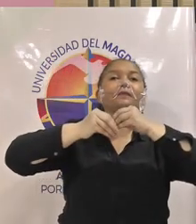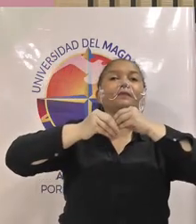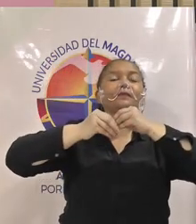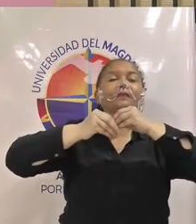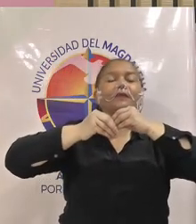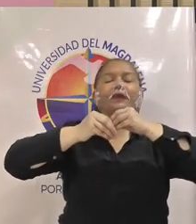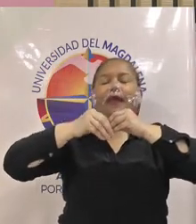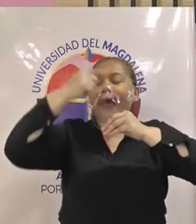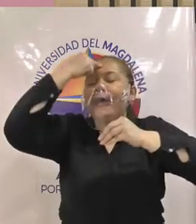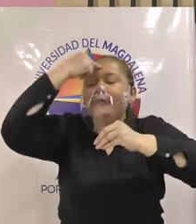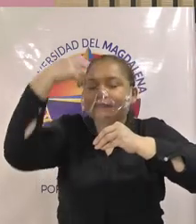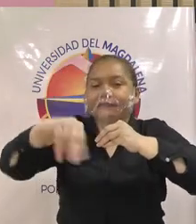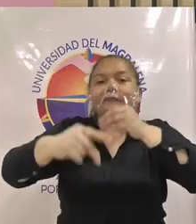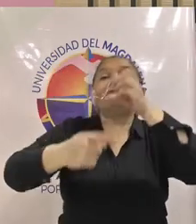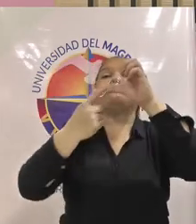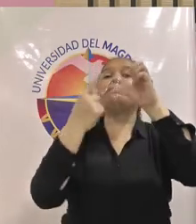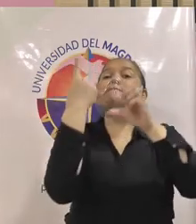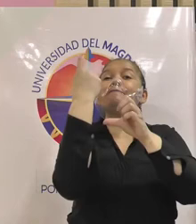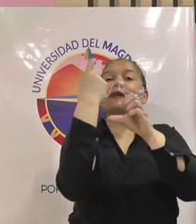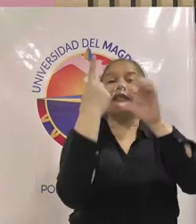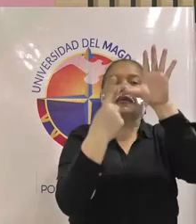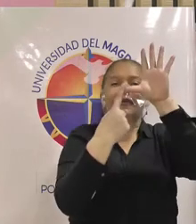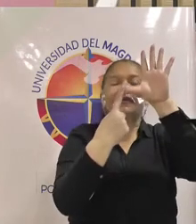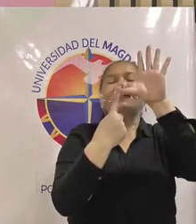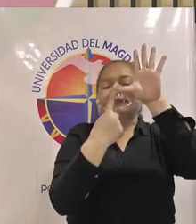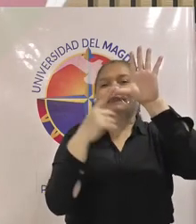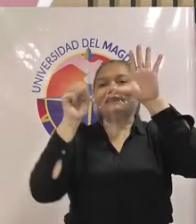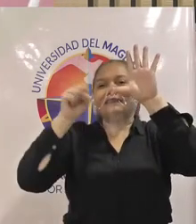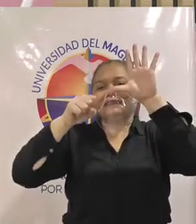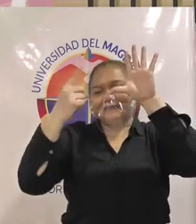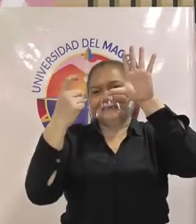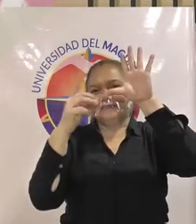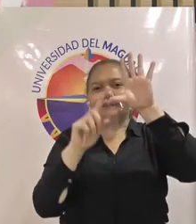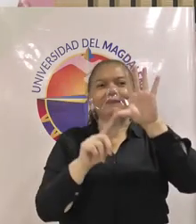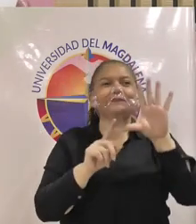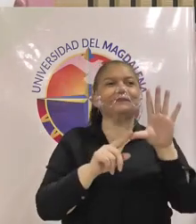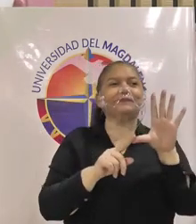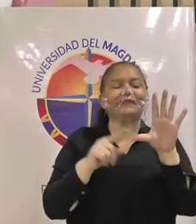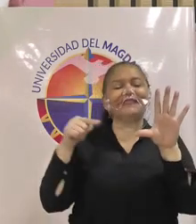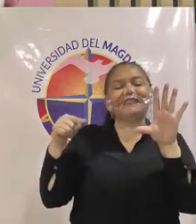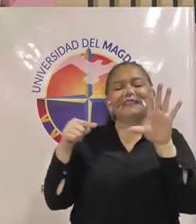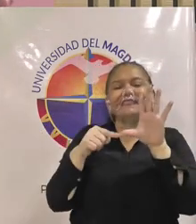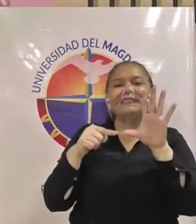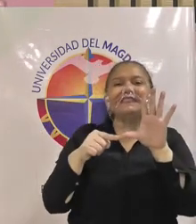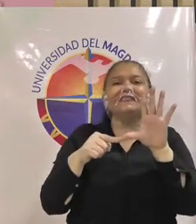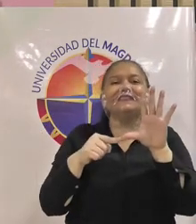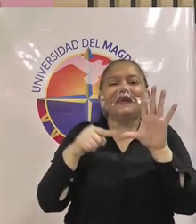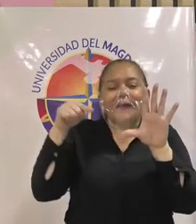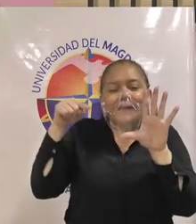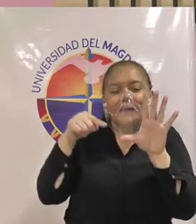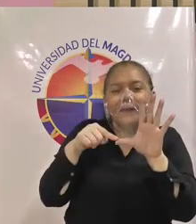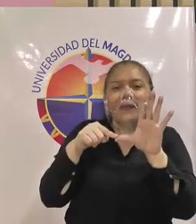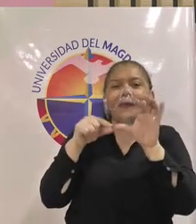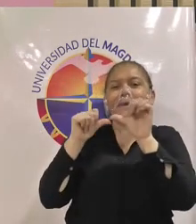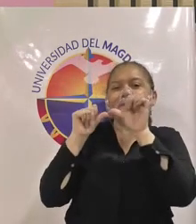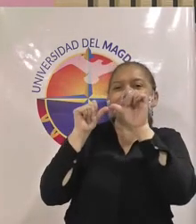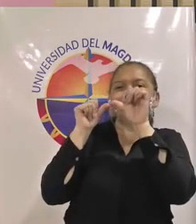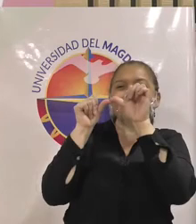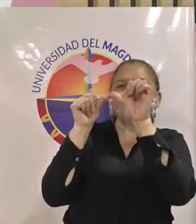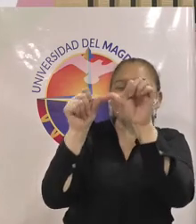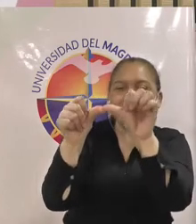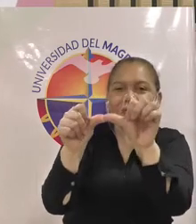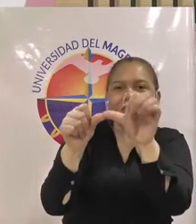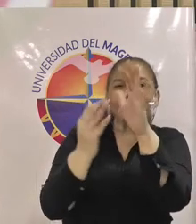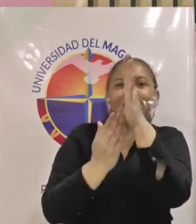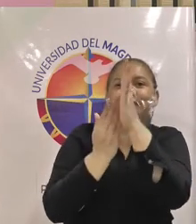falta el quinto si falta el quinto eje temático universidad comprometida con la sostenibilidad y la resiliencia